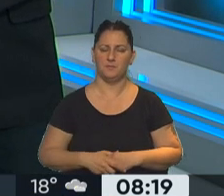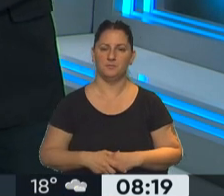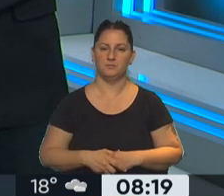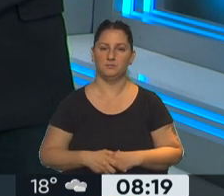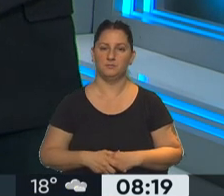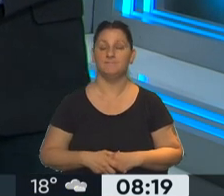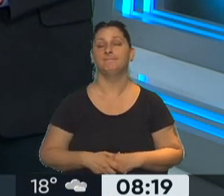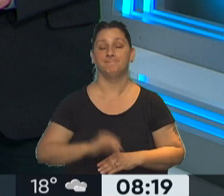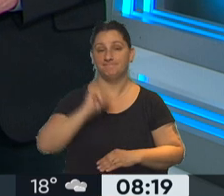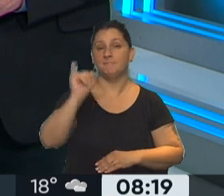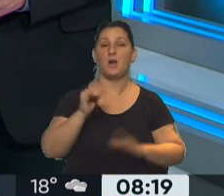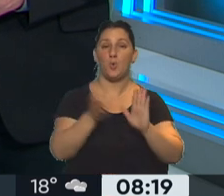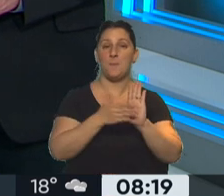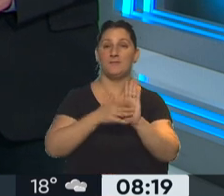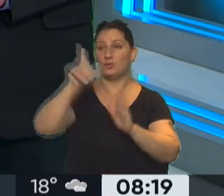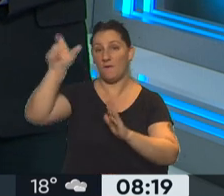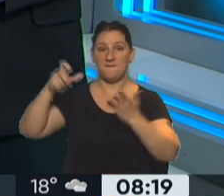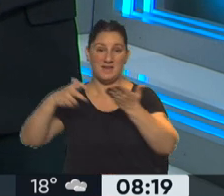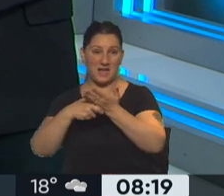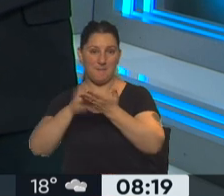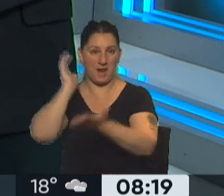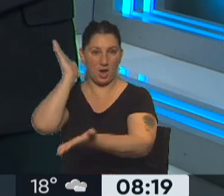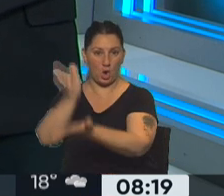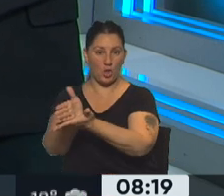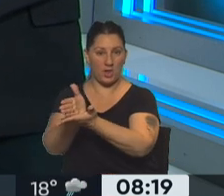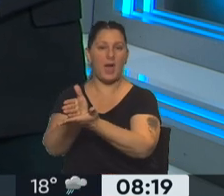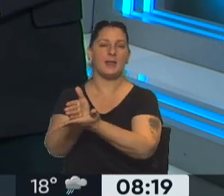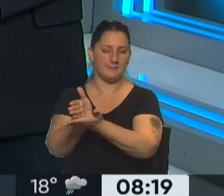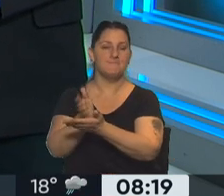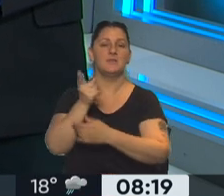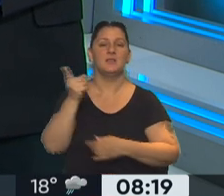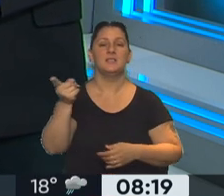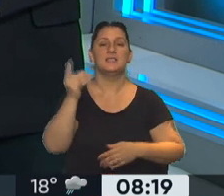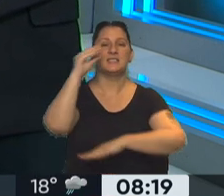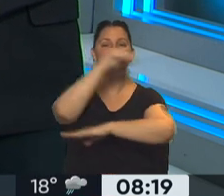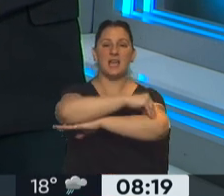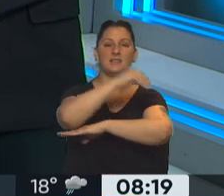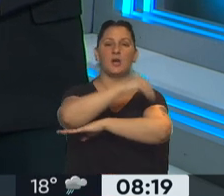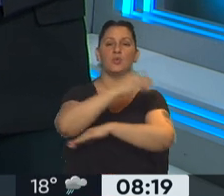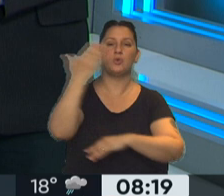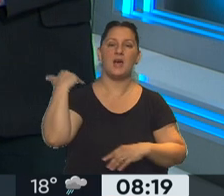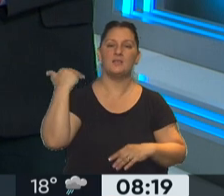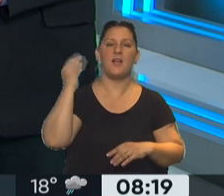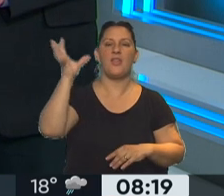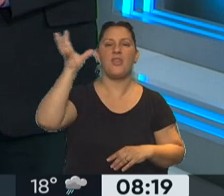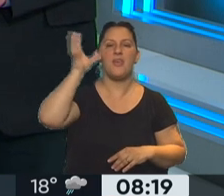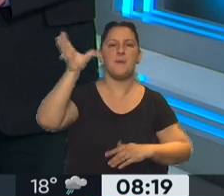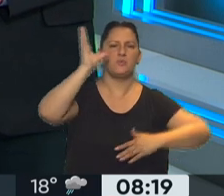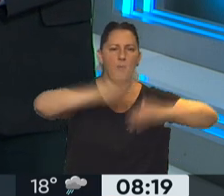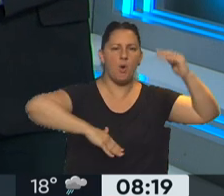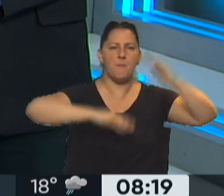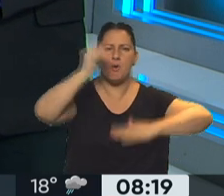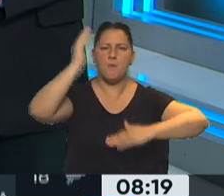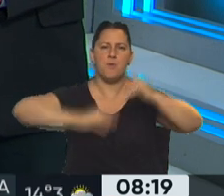Uno de los argumentos de los fiscales para pedir la pena para considerar que hubo delito es que Santa Cruz había tenido demasiada obra